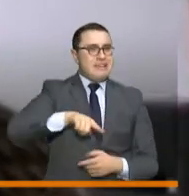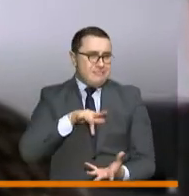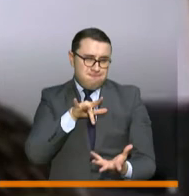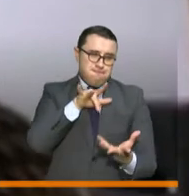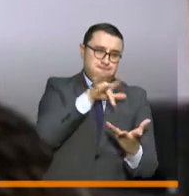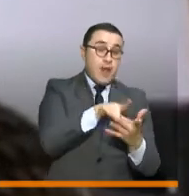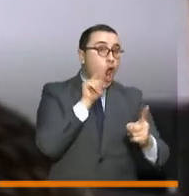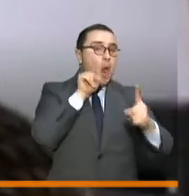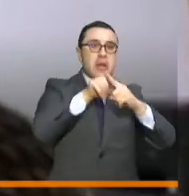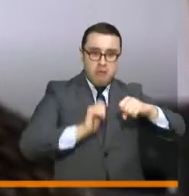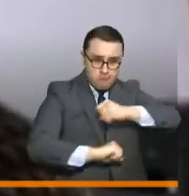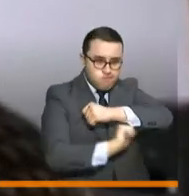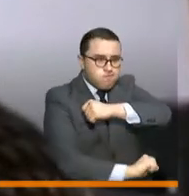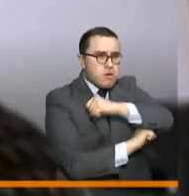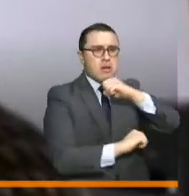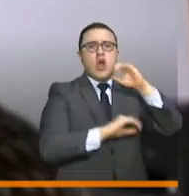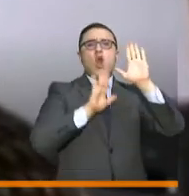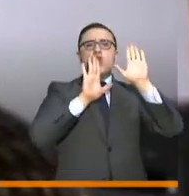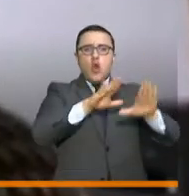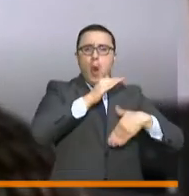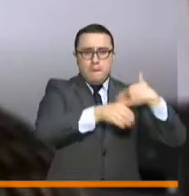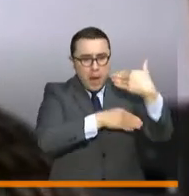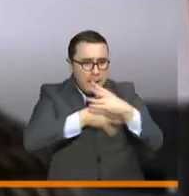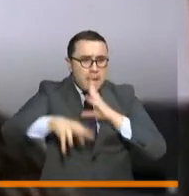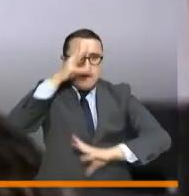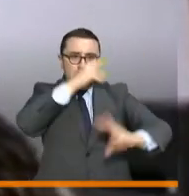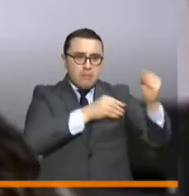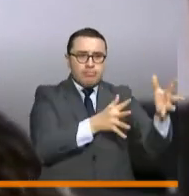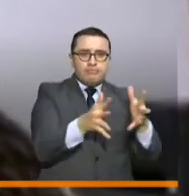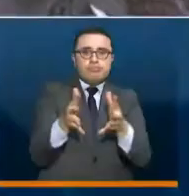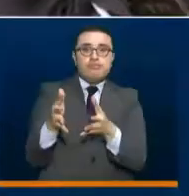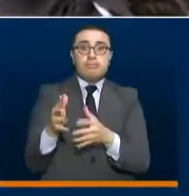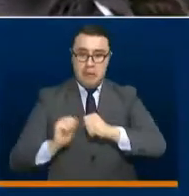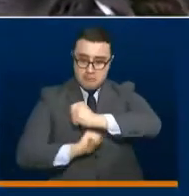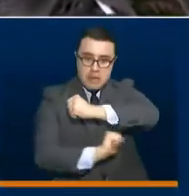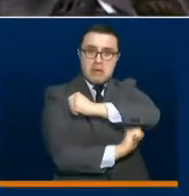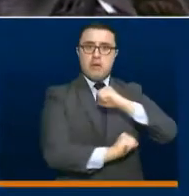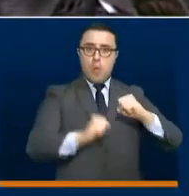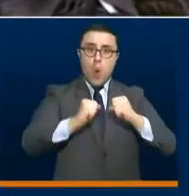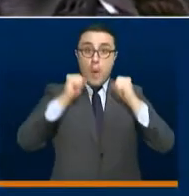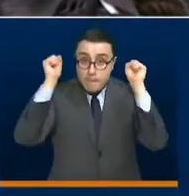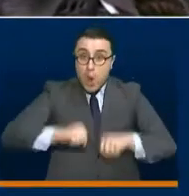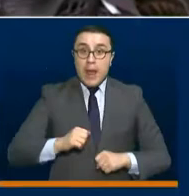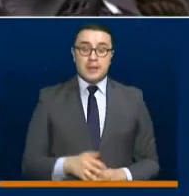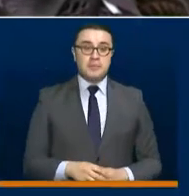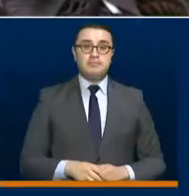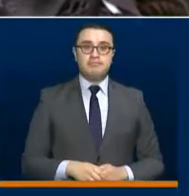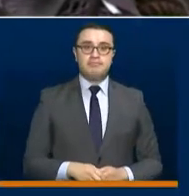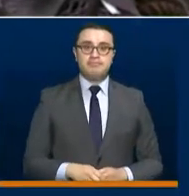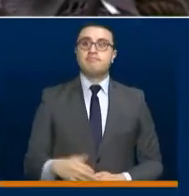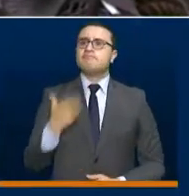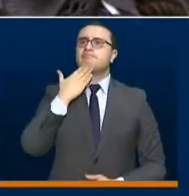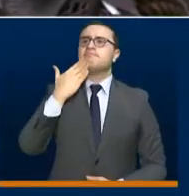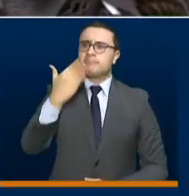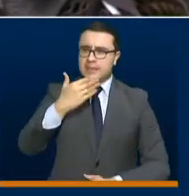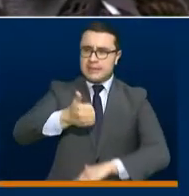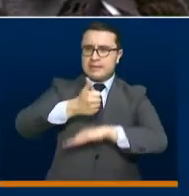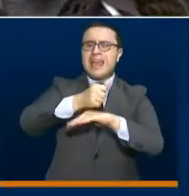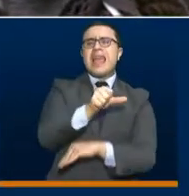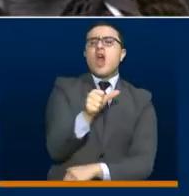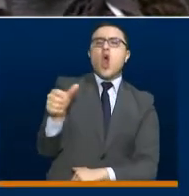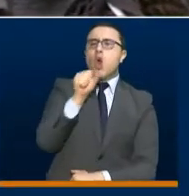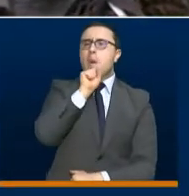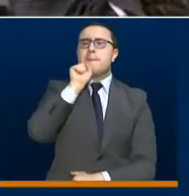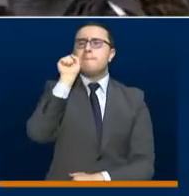fortalecer todos los procesos de aprendizaje. Muchísimas gracias. Y, rectora, otra pregunta.